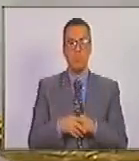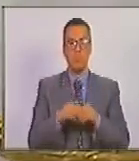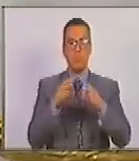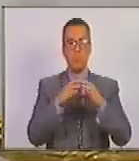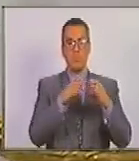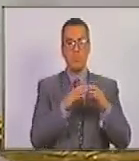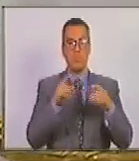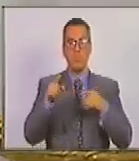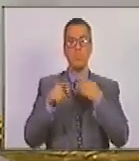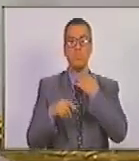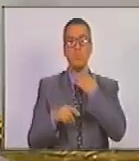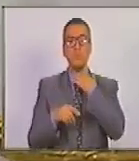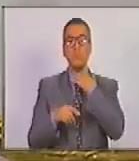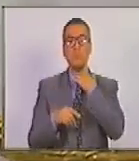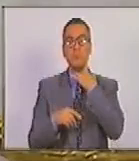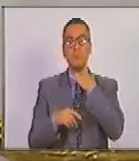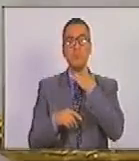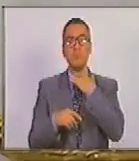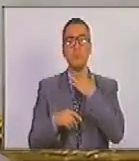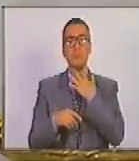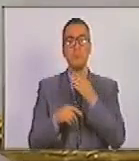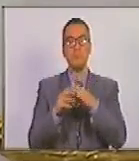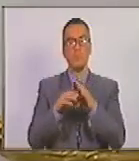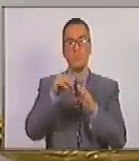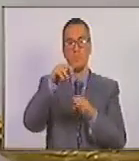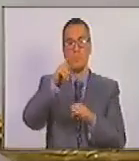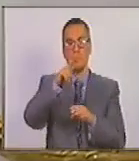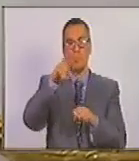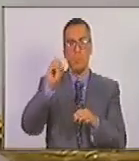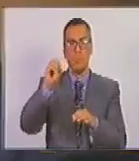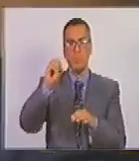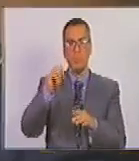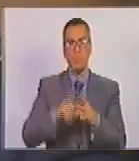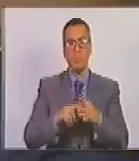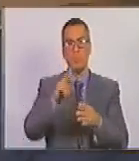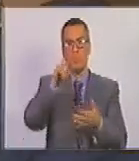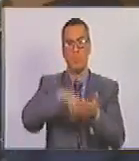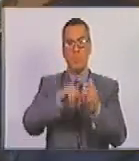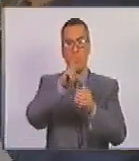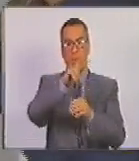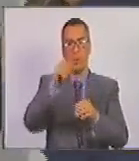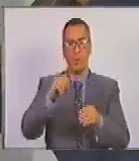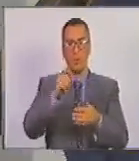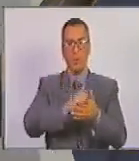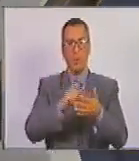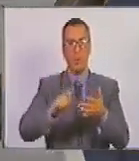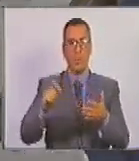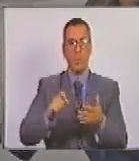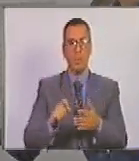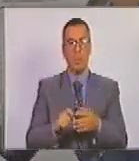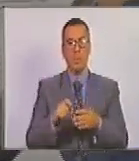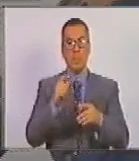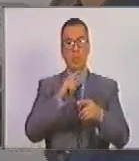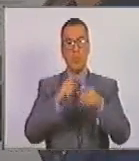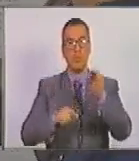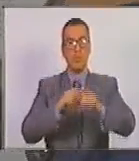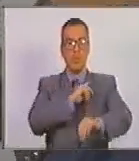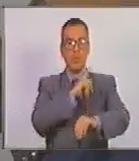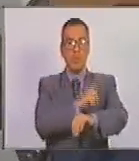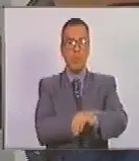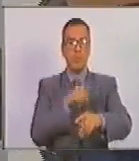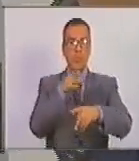organización llamada 20 en el año 2020 la publicaron dicen urge una operación de fuerzas